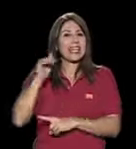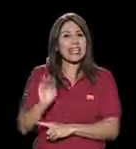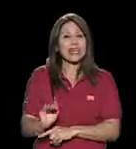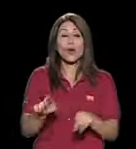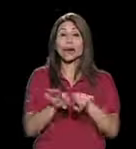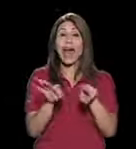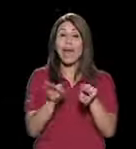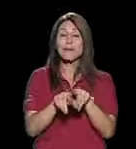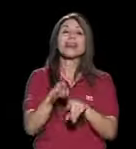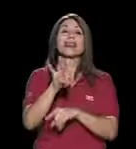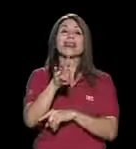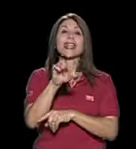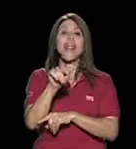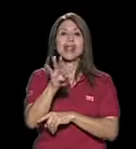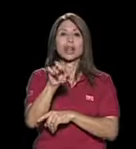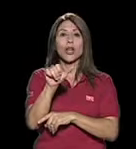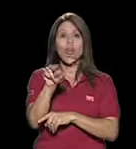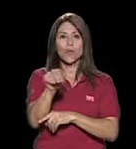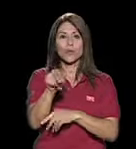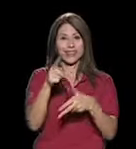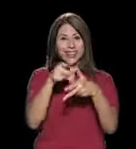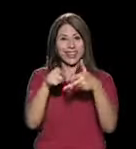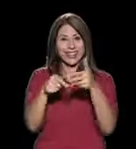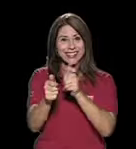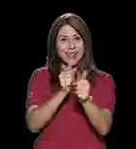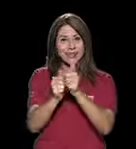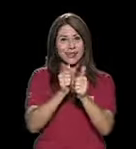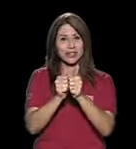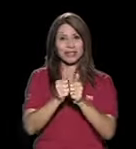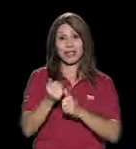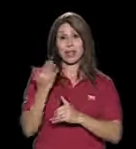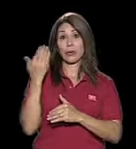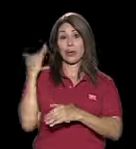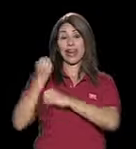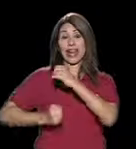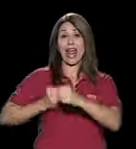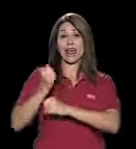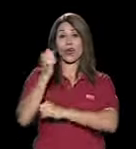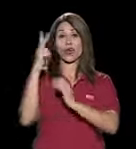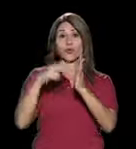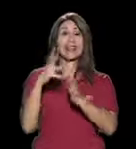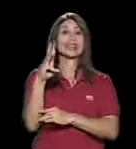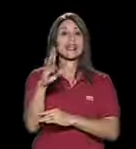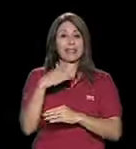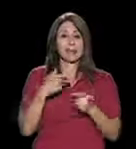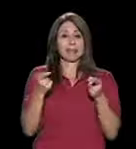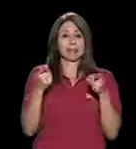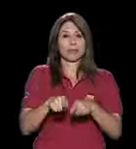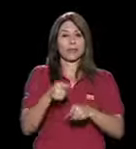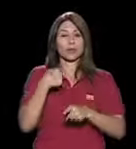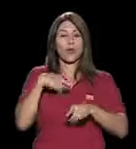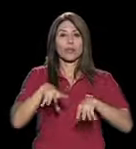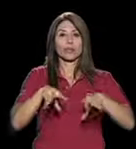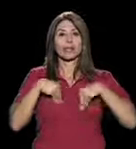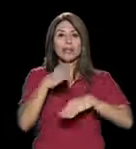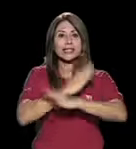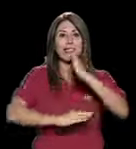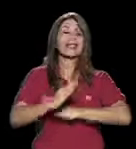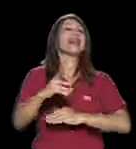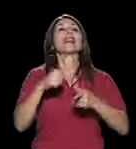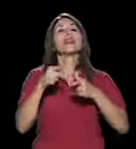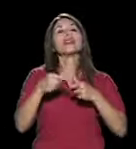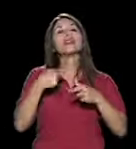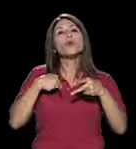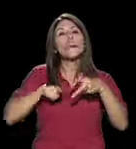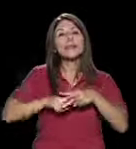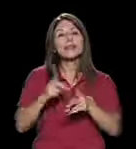a tratón también y en el 2006 quedé con la discapacidad y igual empecé a utilizar lo que ya sabía, el deporte,